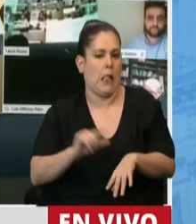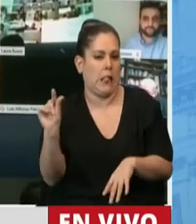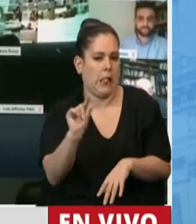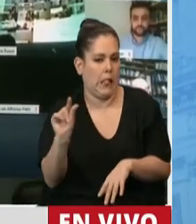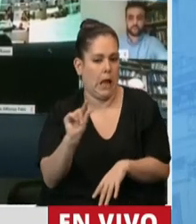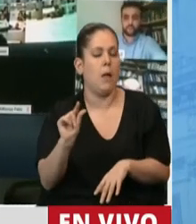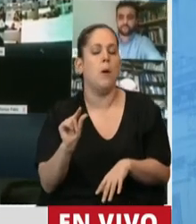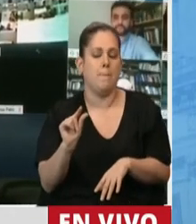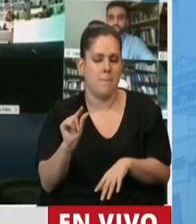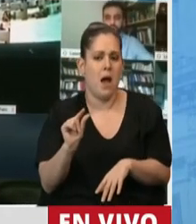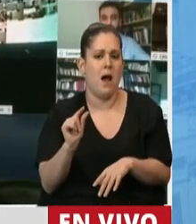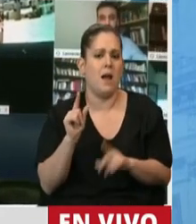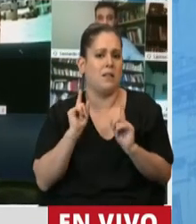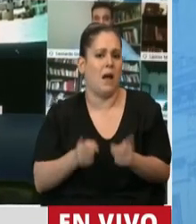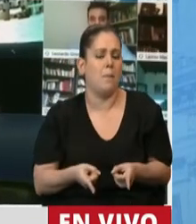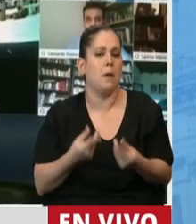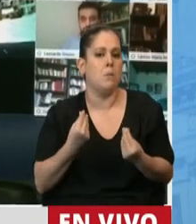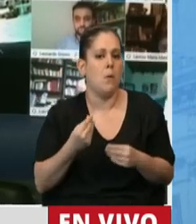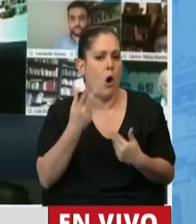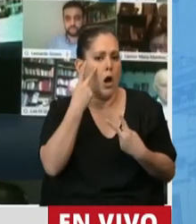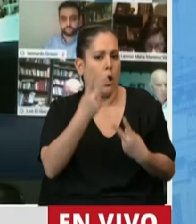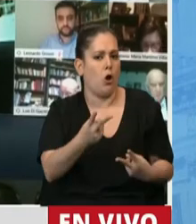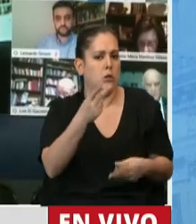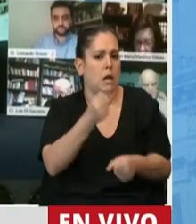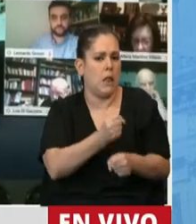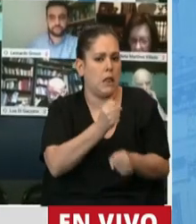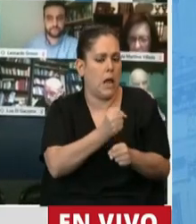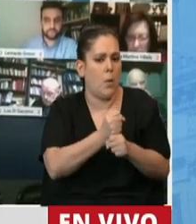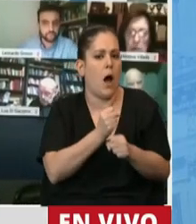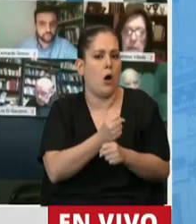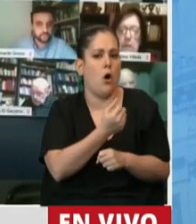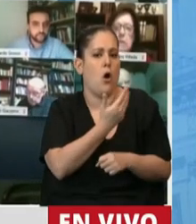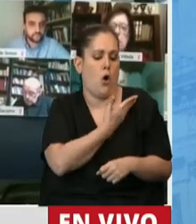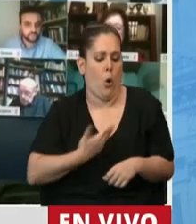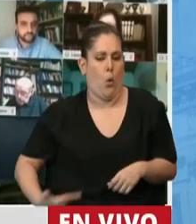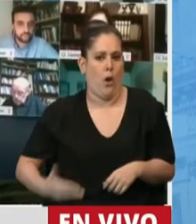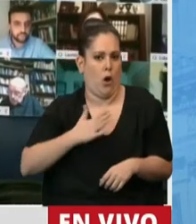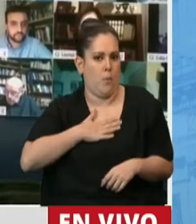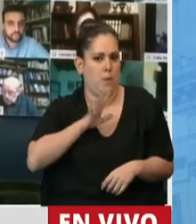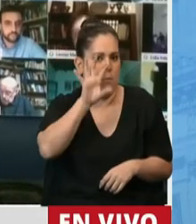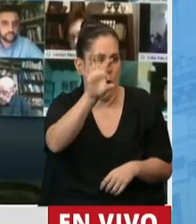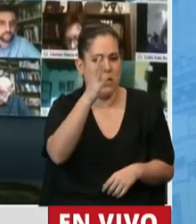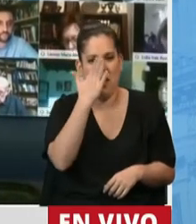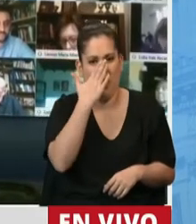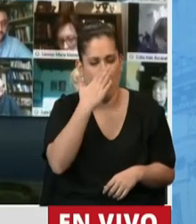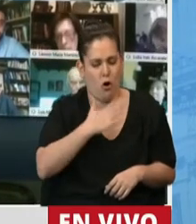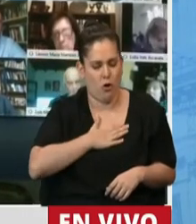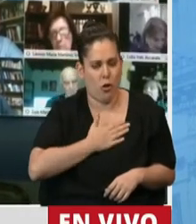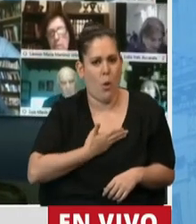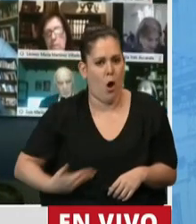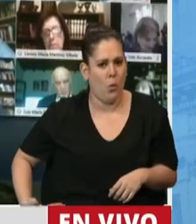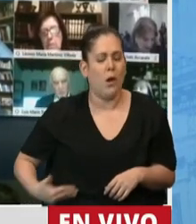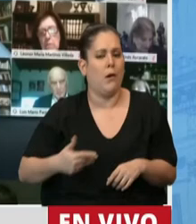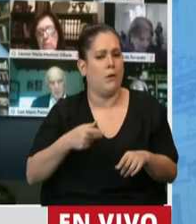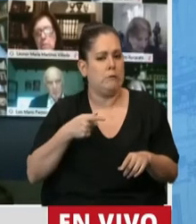también para poder destacar el trabajo que se viene llevando adelante desde el gobierno de mi provincia, el gobierno de la provincia de Córdoba, en la lucha